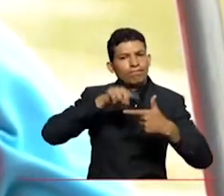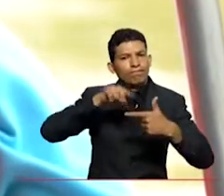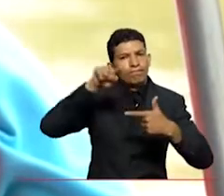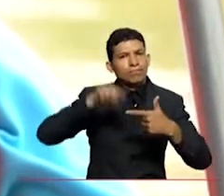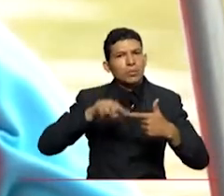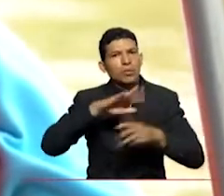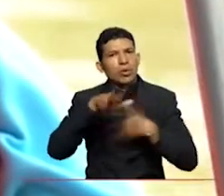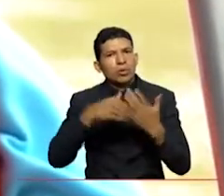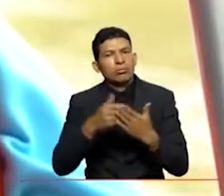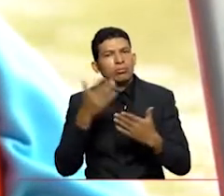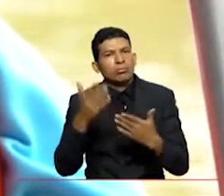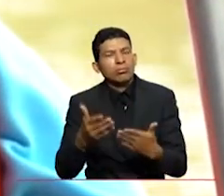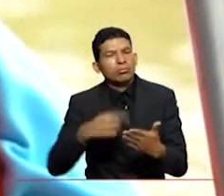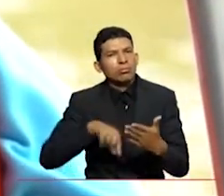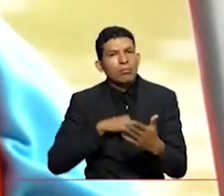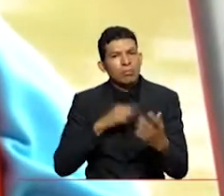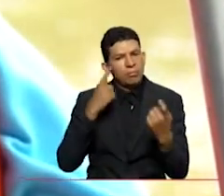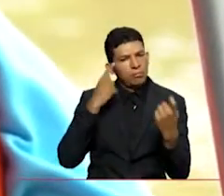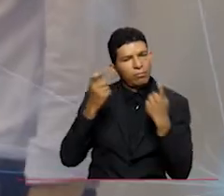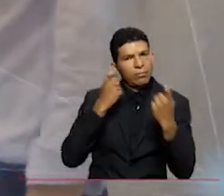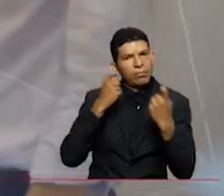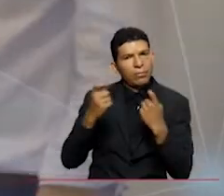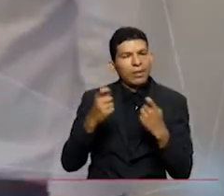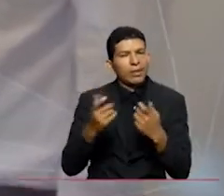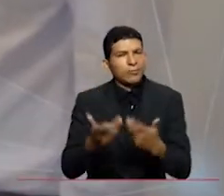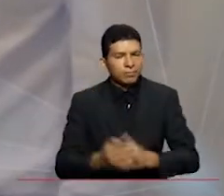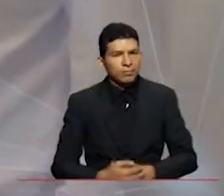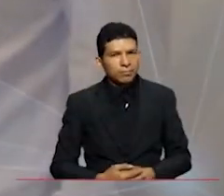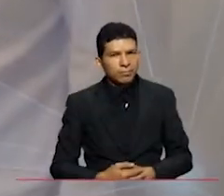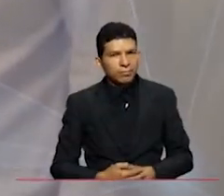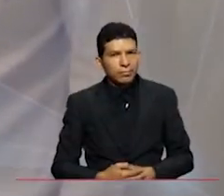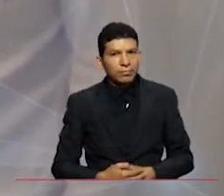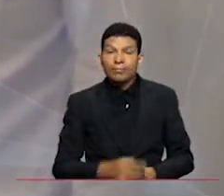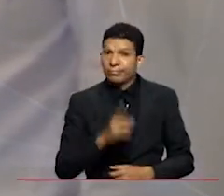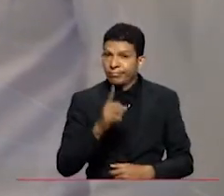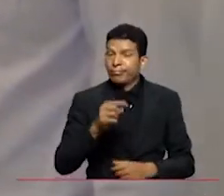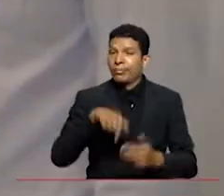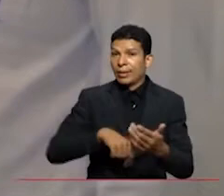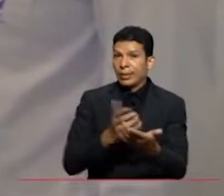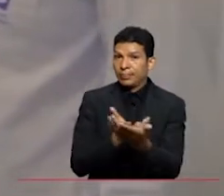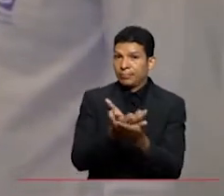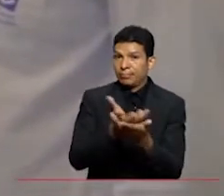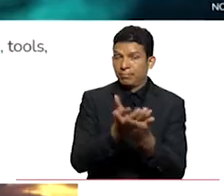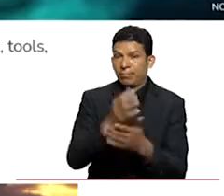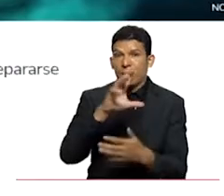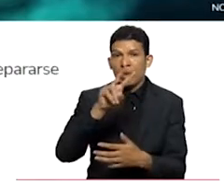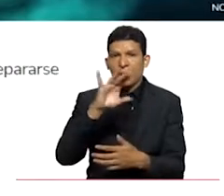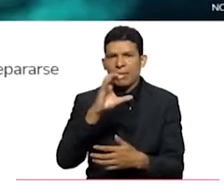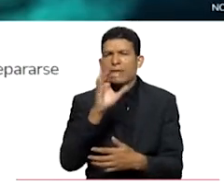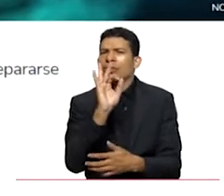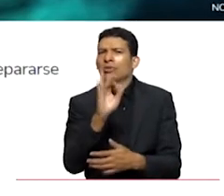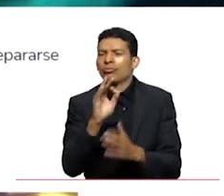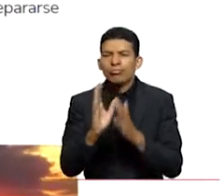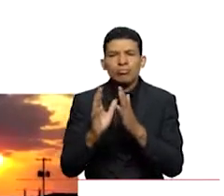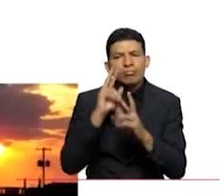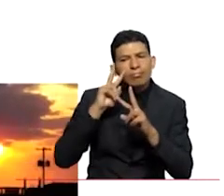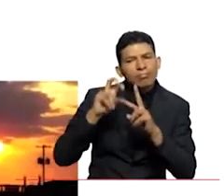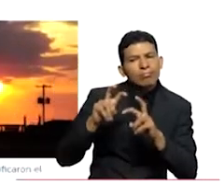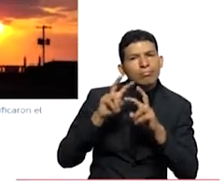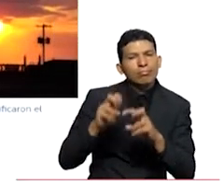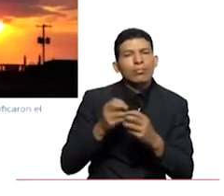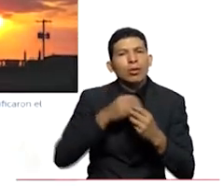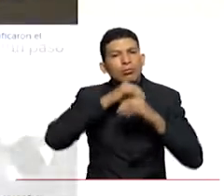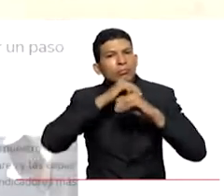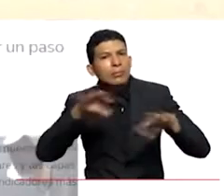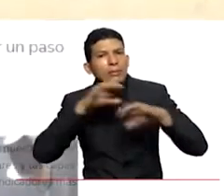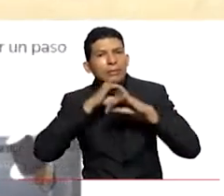estaciones para que tomen las medidas a que haya lugar desde la cbc recomendamos consultar de manera permanente los reportes generados con las